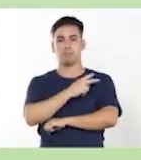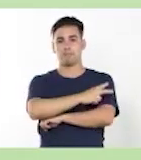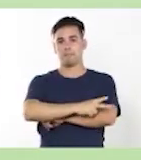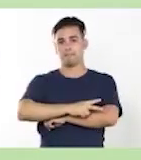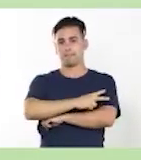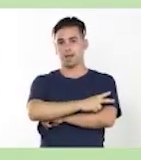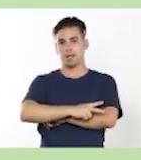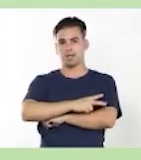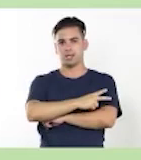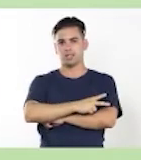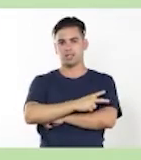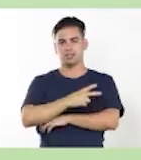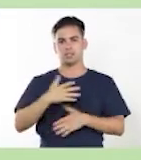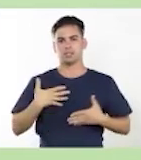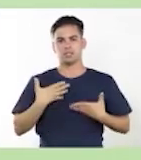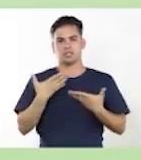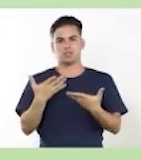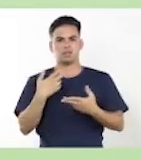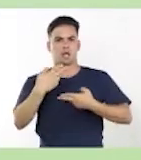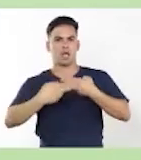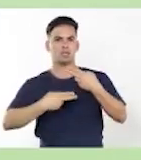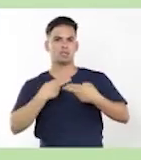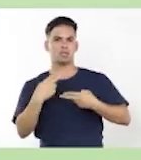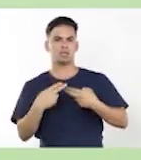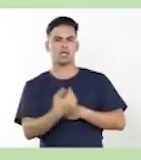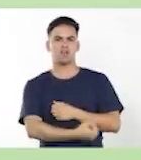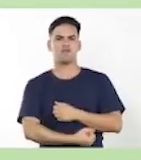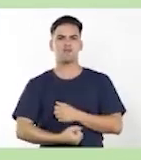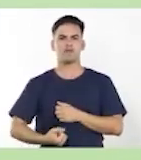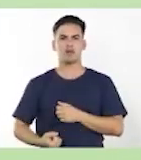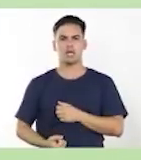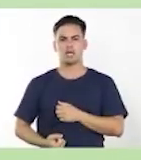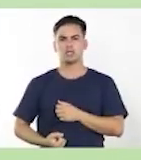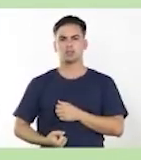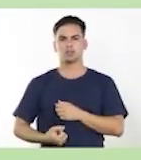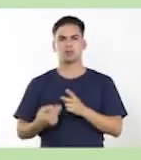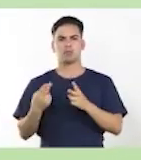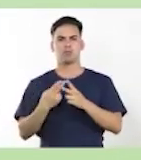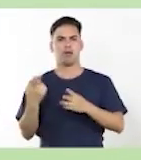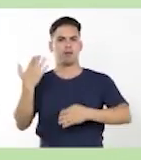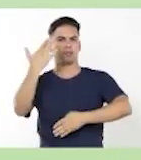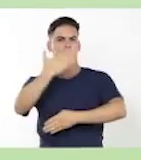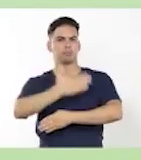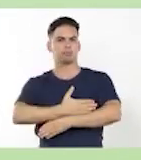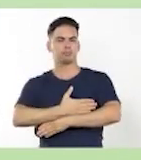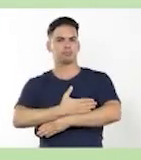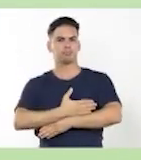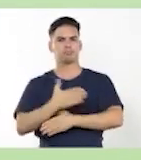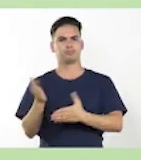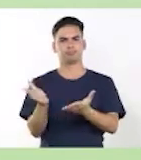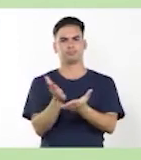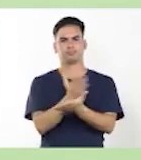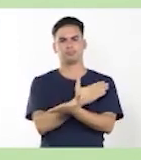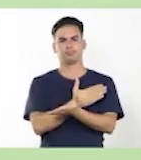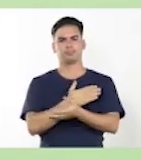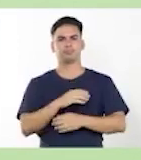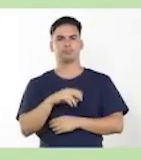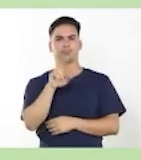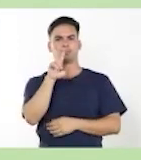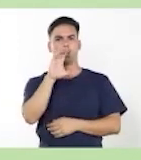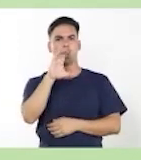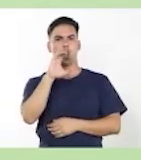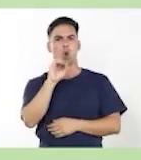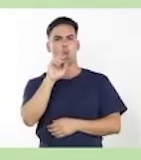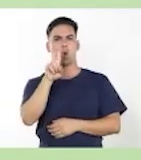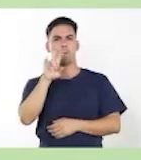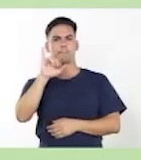un esfuerzo para enfrentar la pandemia. Inciso